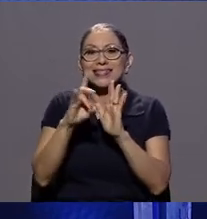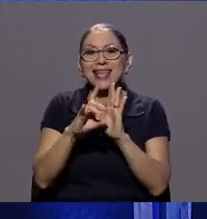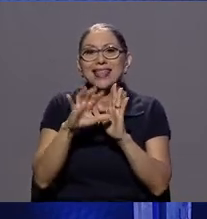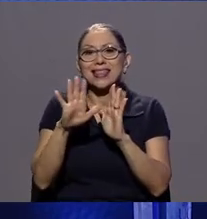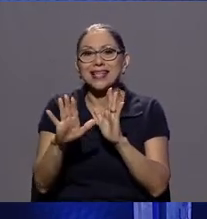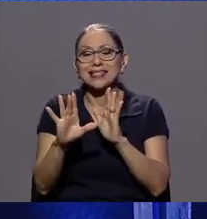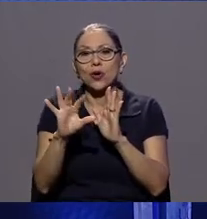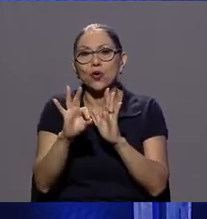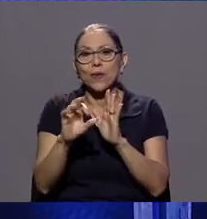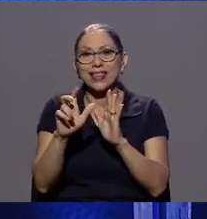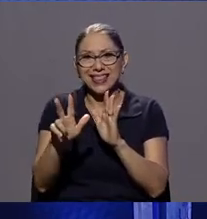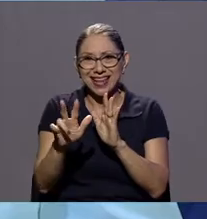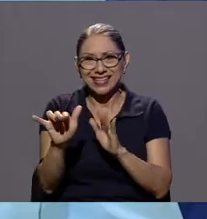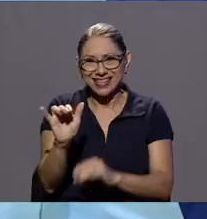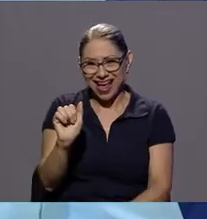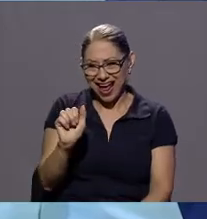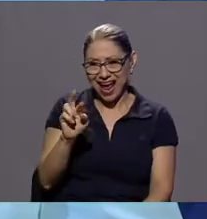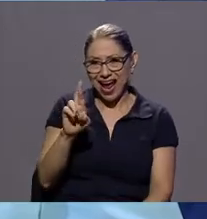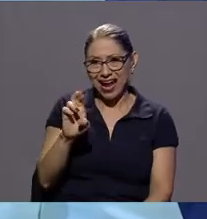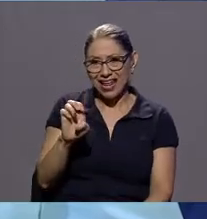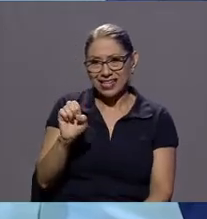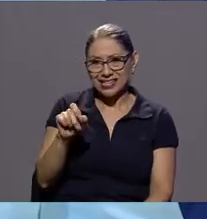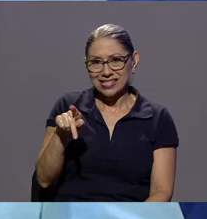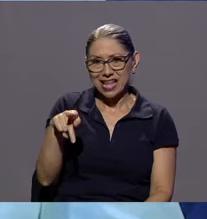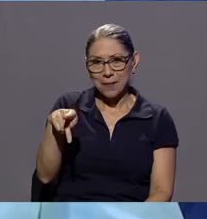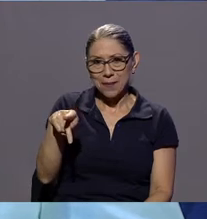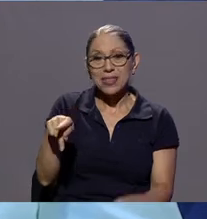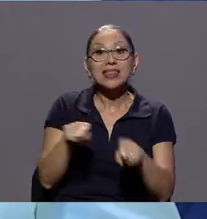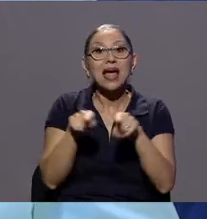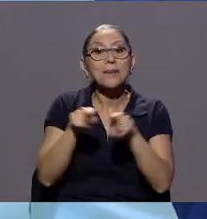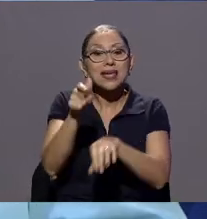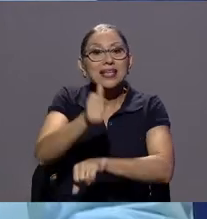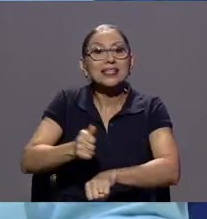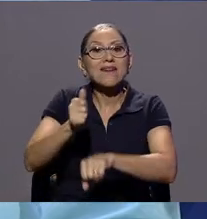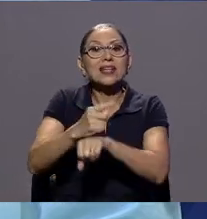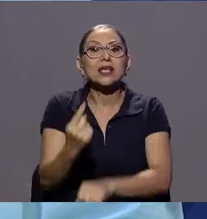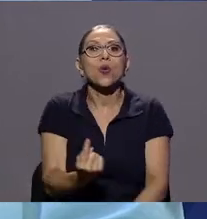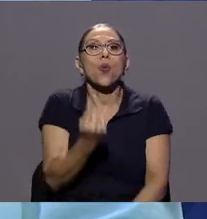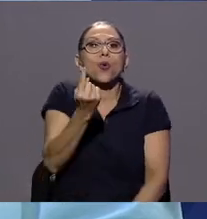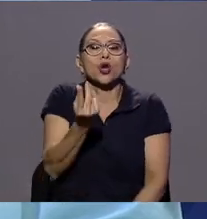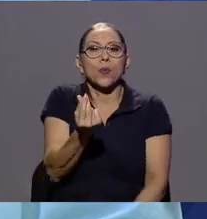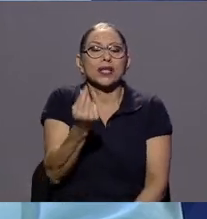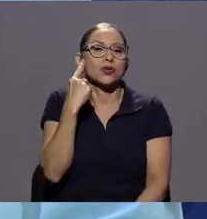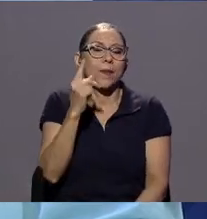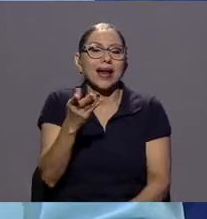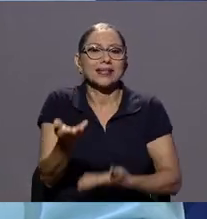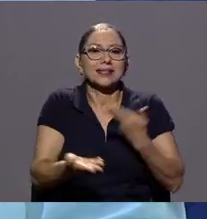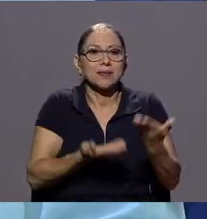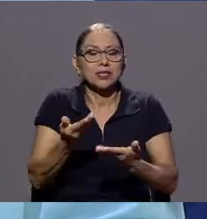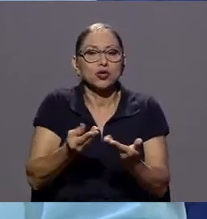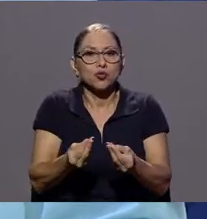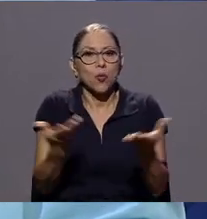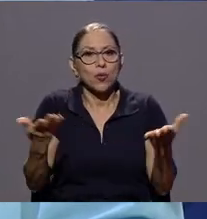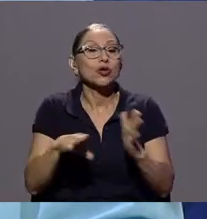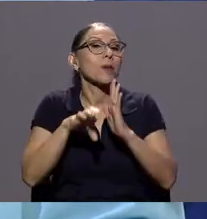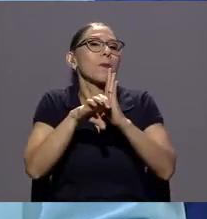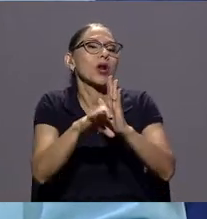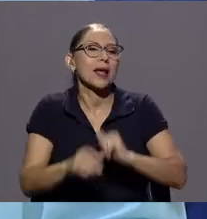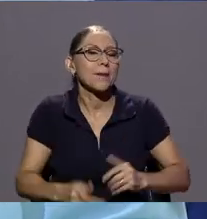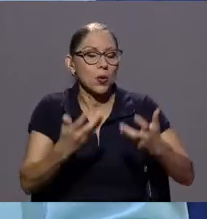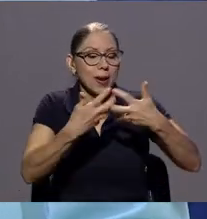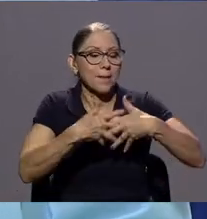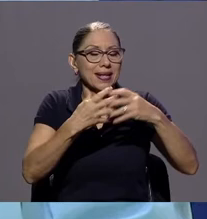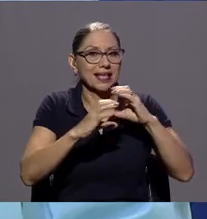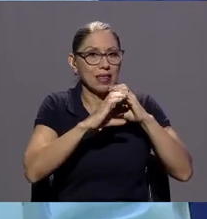7593 que establece también un precio único para los servicios públicos en donde si por ejemplo un